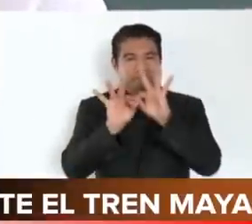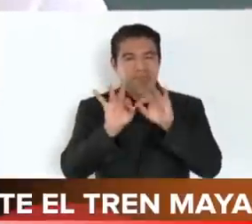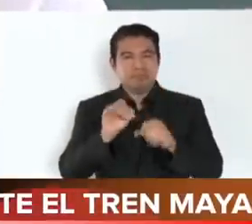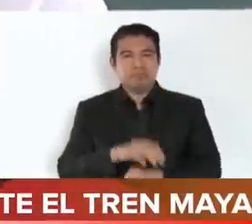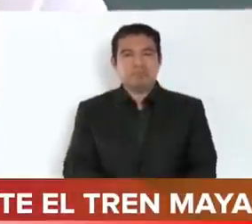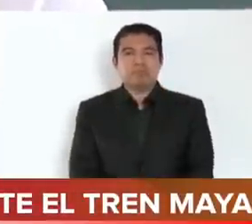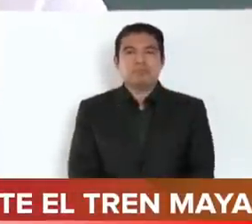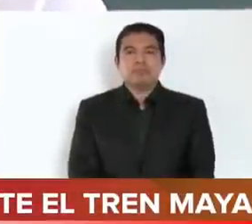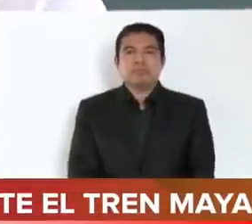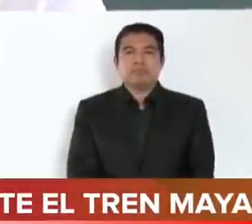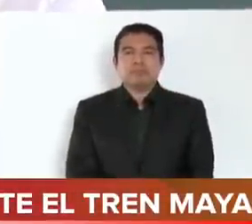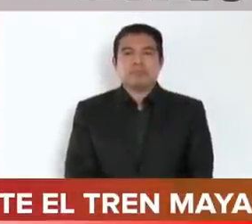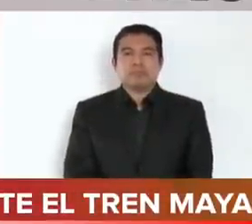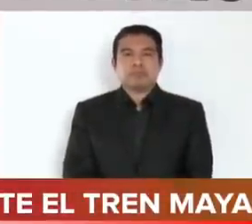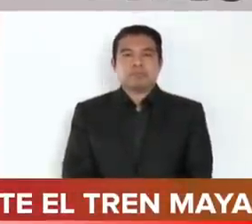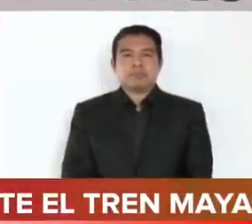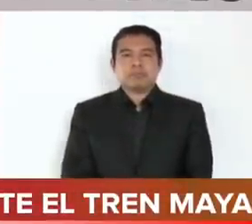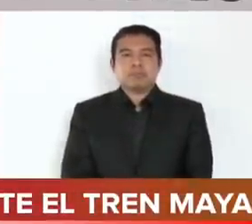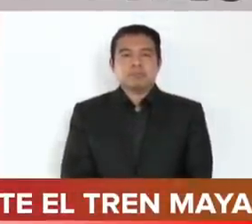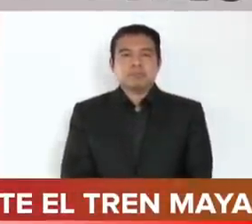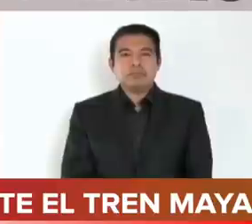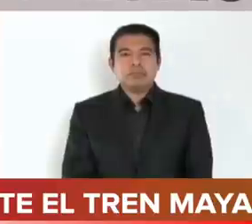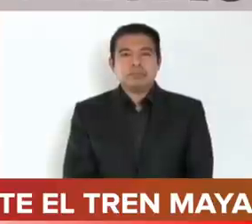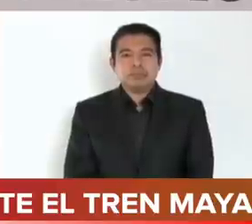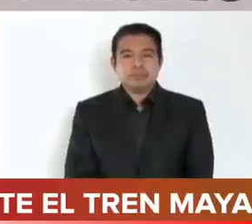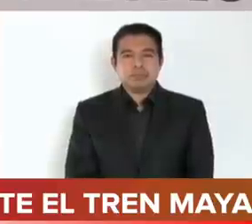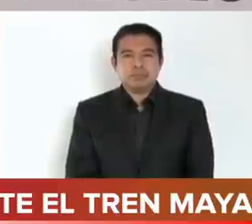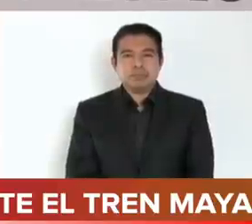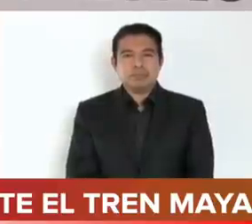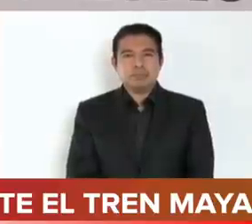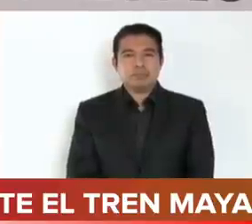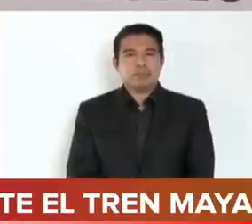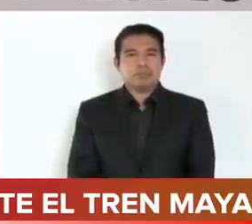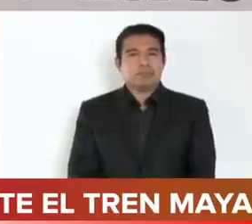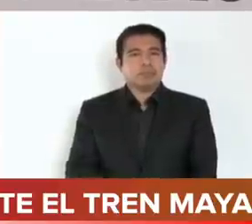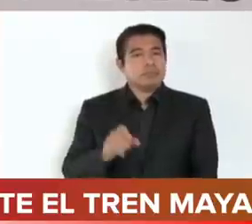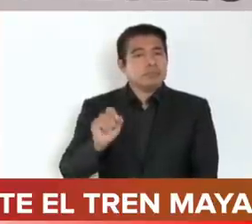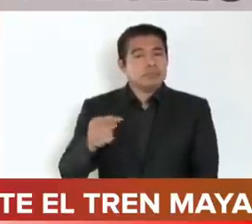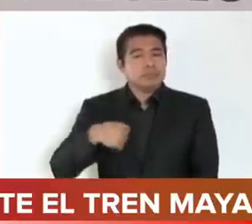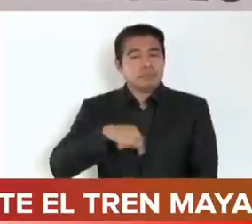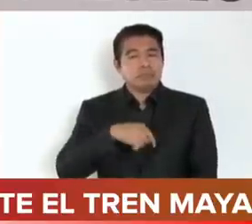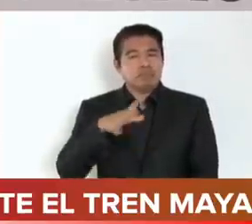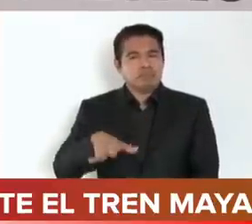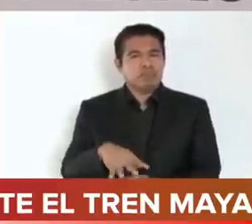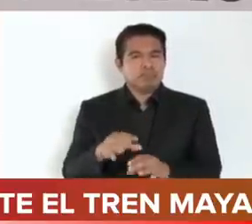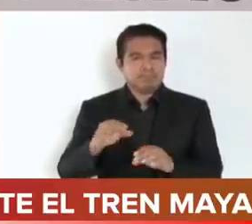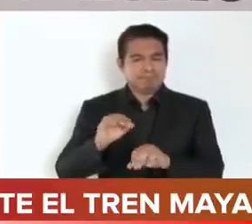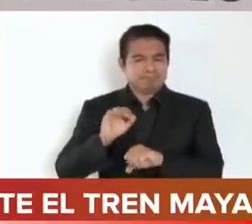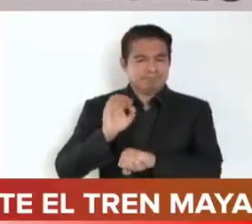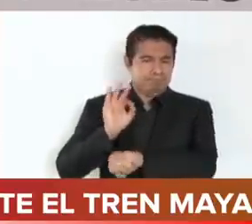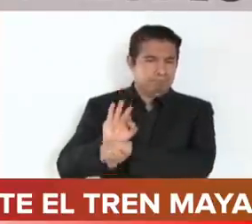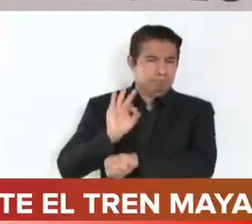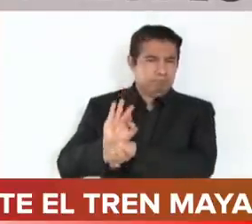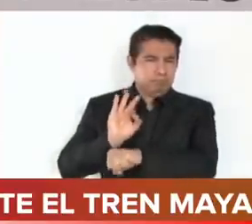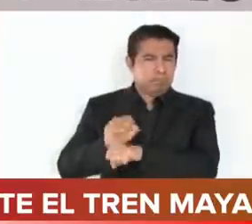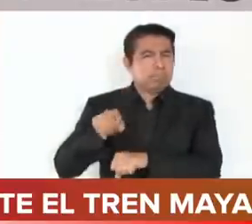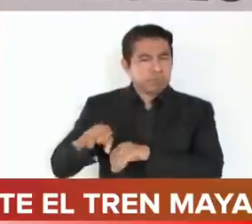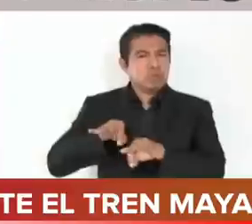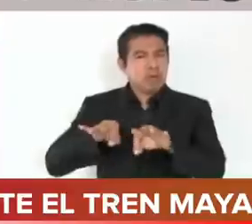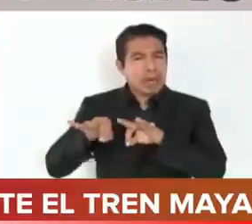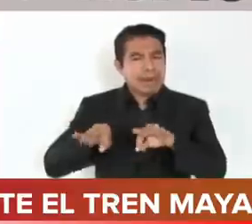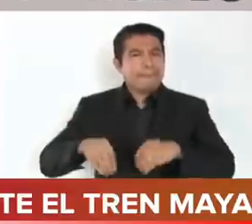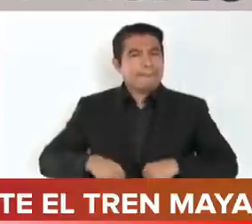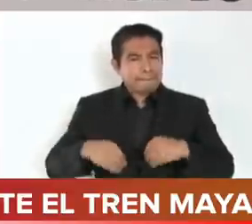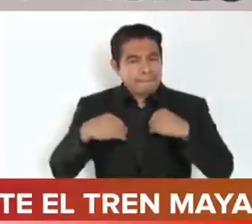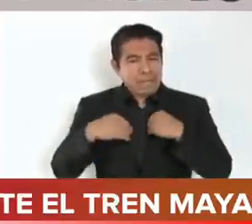podamos mejorar las condiciones de vida y de trabajo en el sureste.